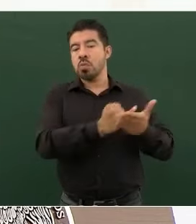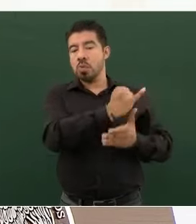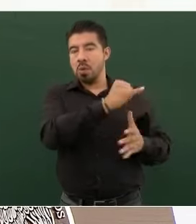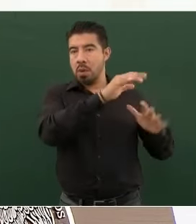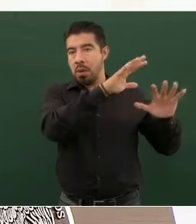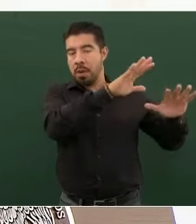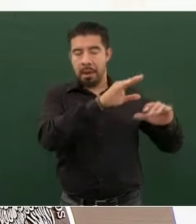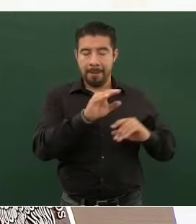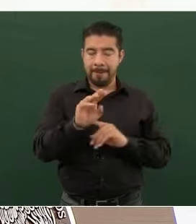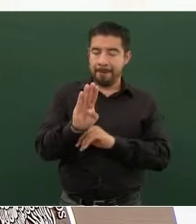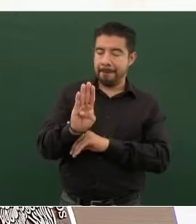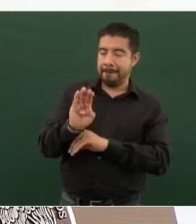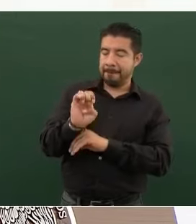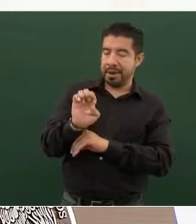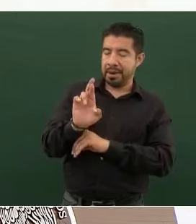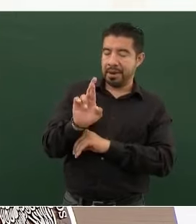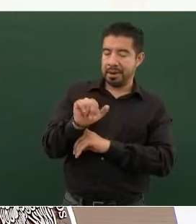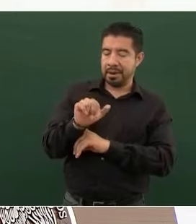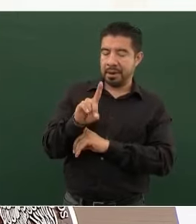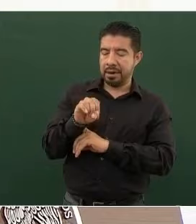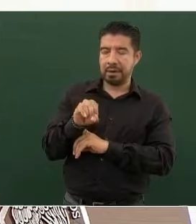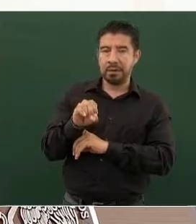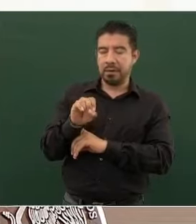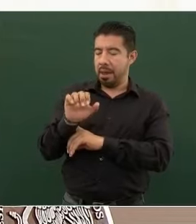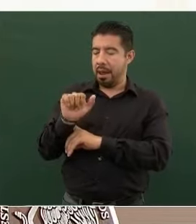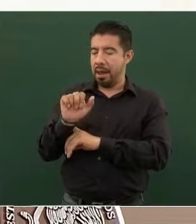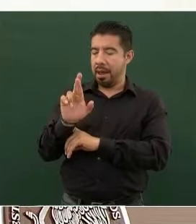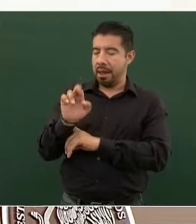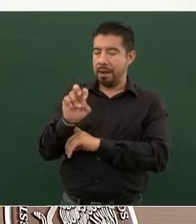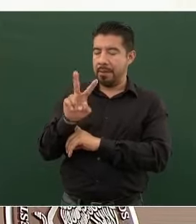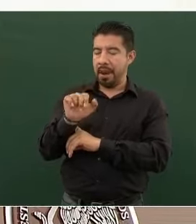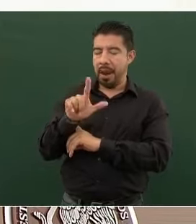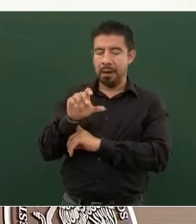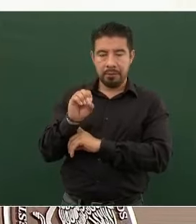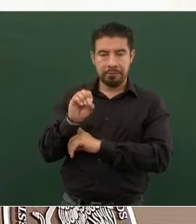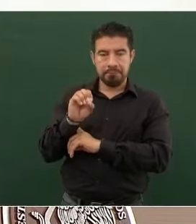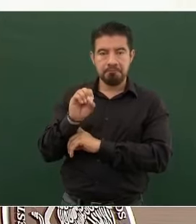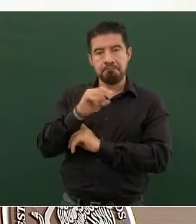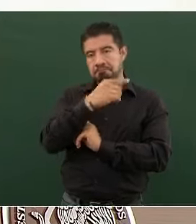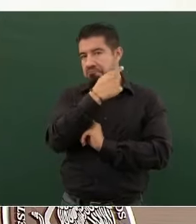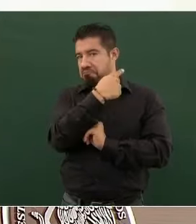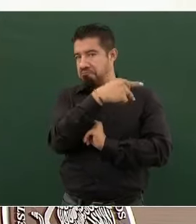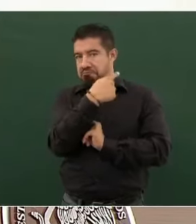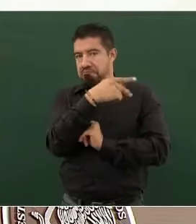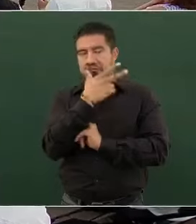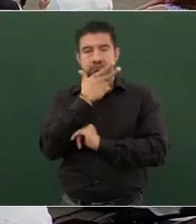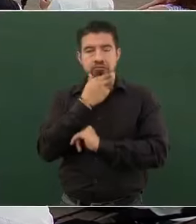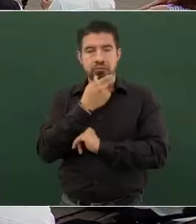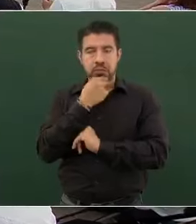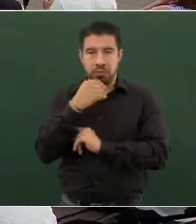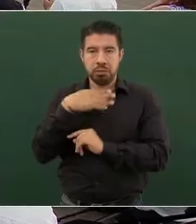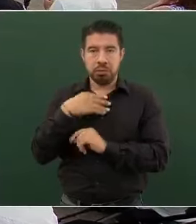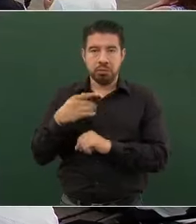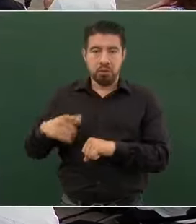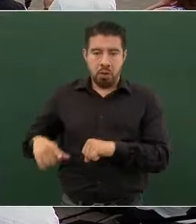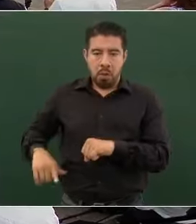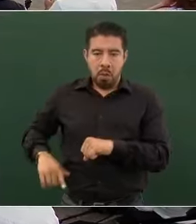un gobernante muy sensible,